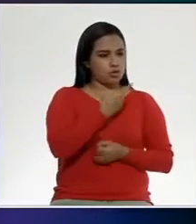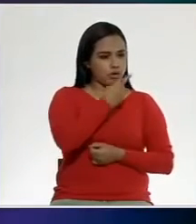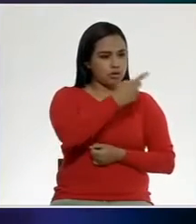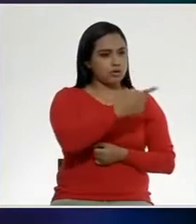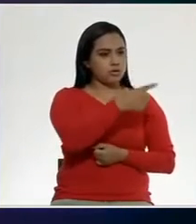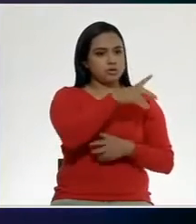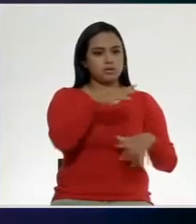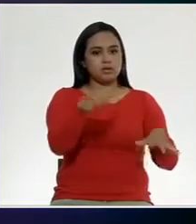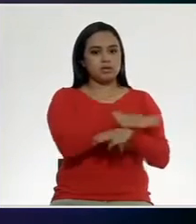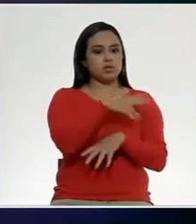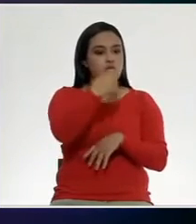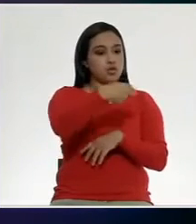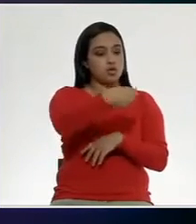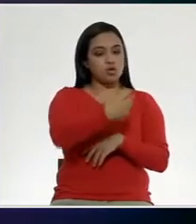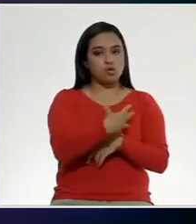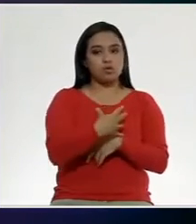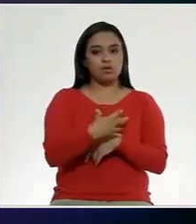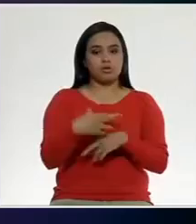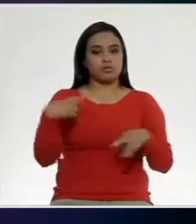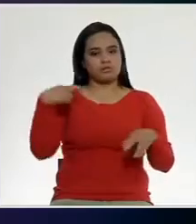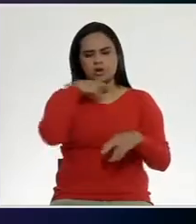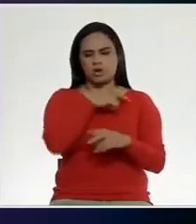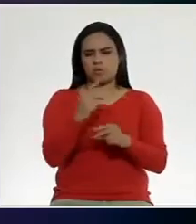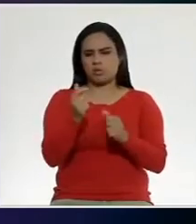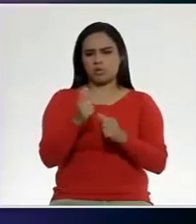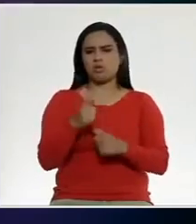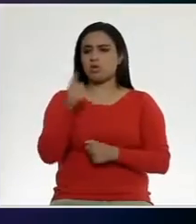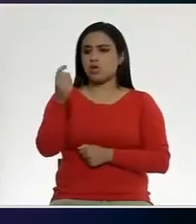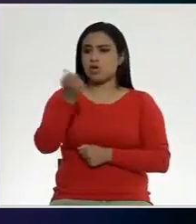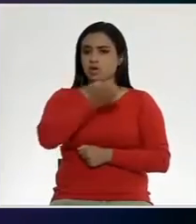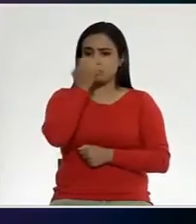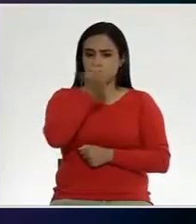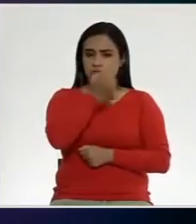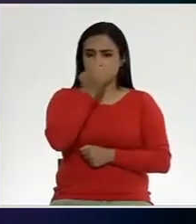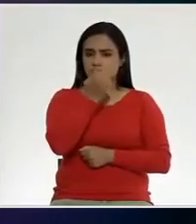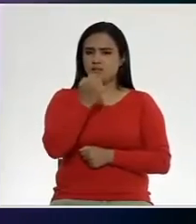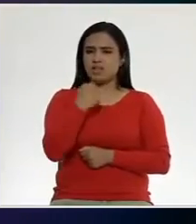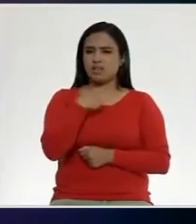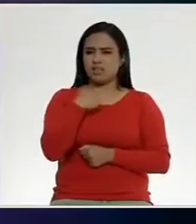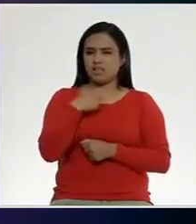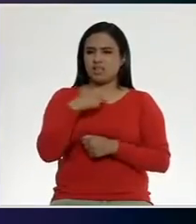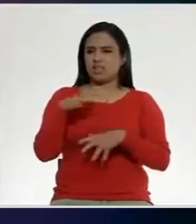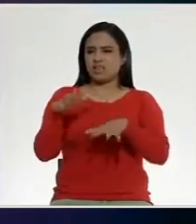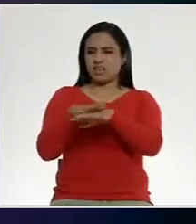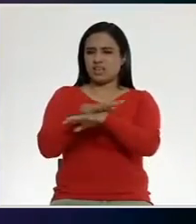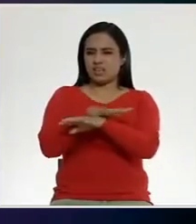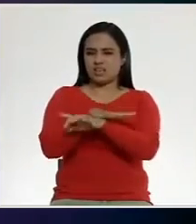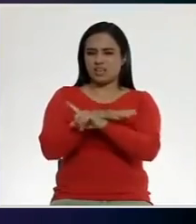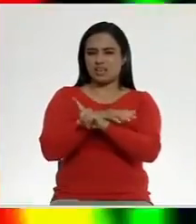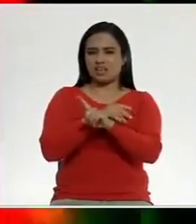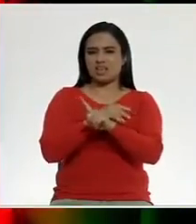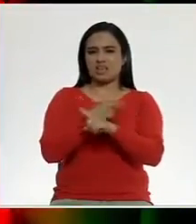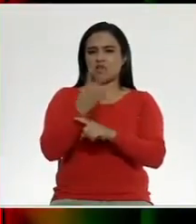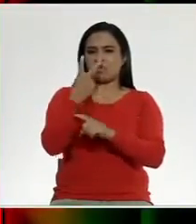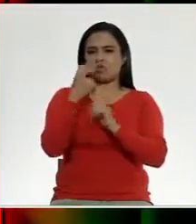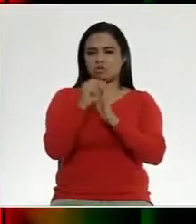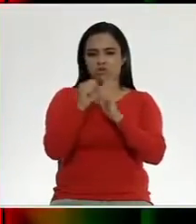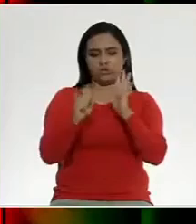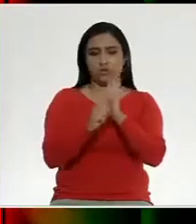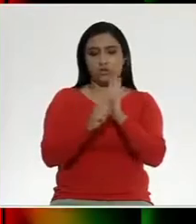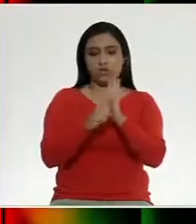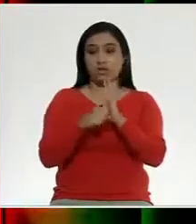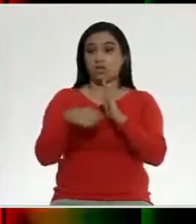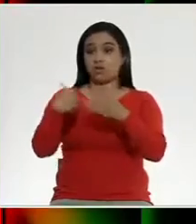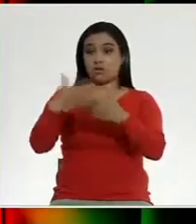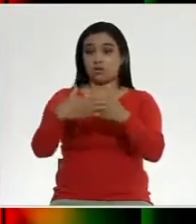cambiaron los pronombres relativamente rápido. En la escuela, como empecé mi transición social entre dos semestres, entonces ya el próximo